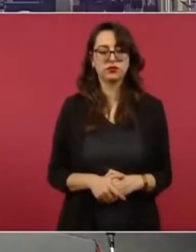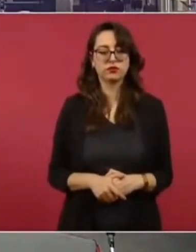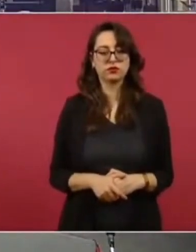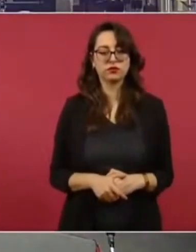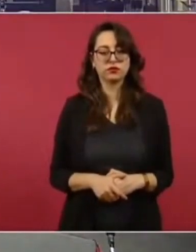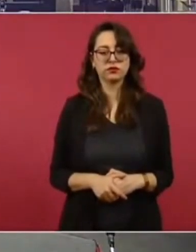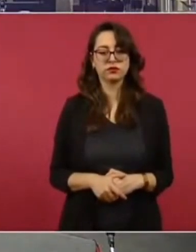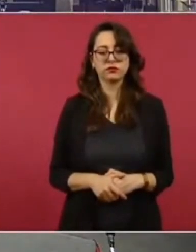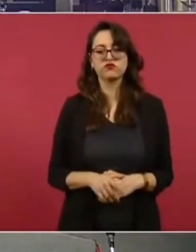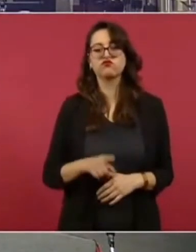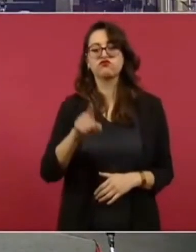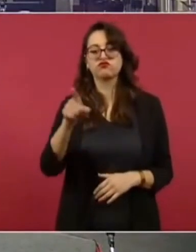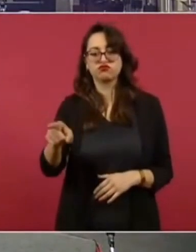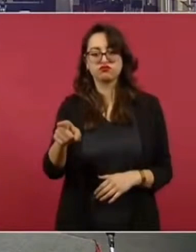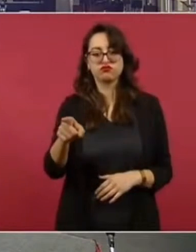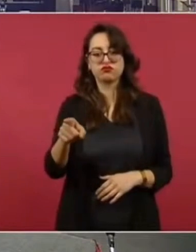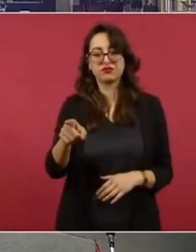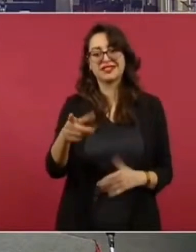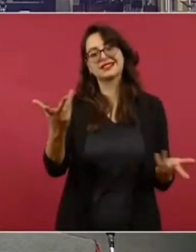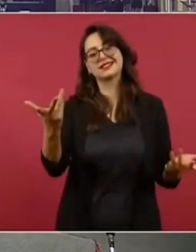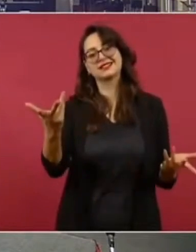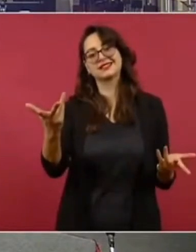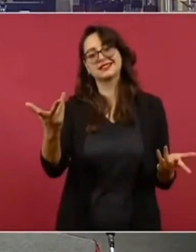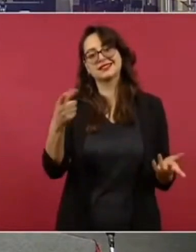Bueno, después sí que tú ya te brincaron.